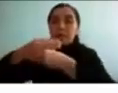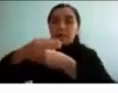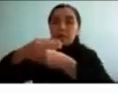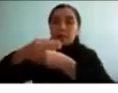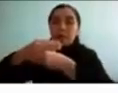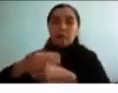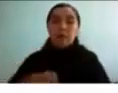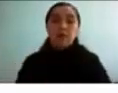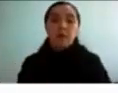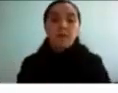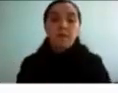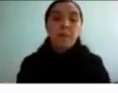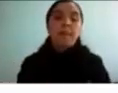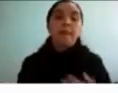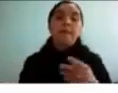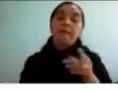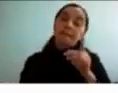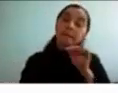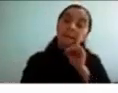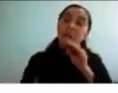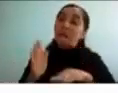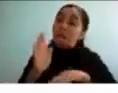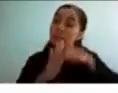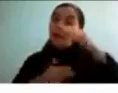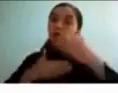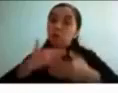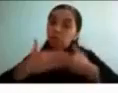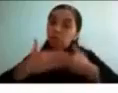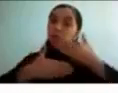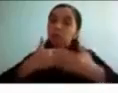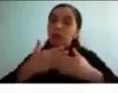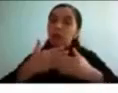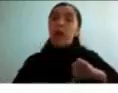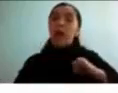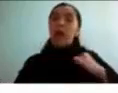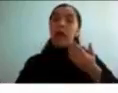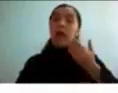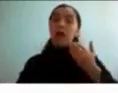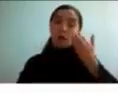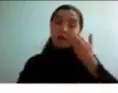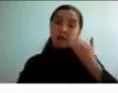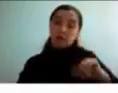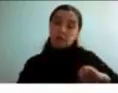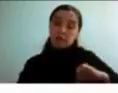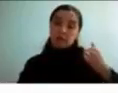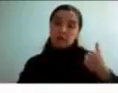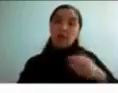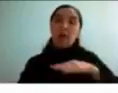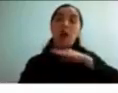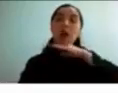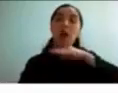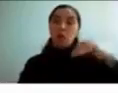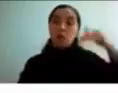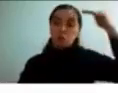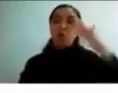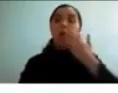hay una mayor funcionalidad en la adolescencia y en edad adulta en cuanto a las